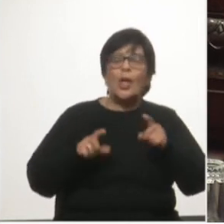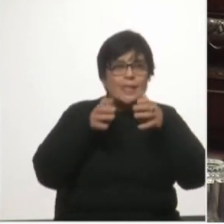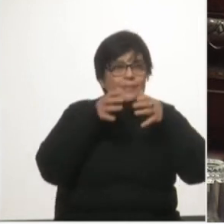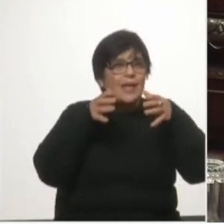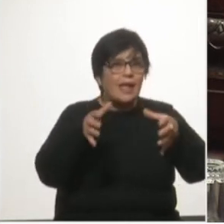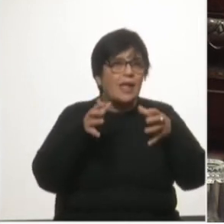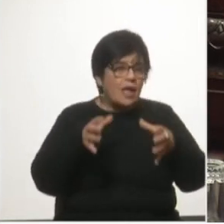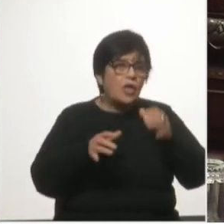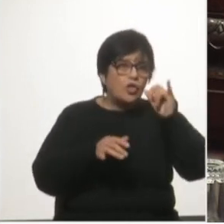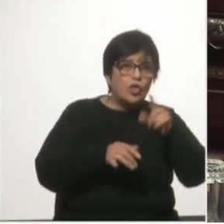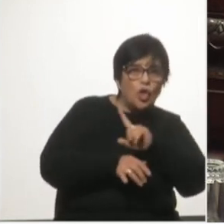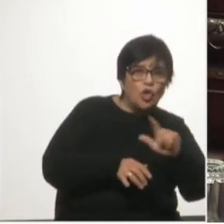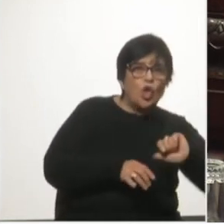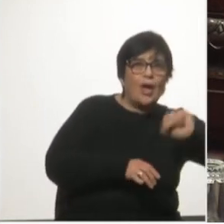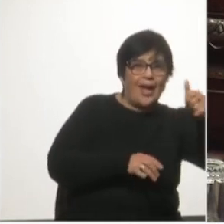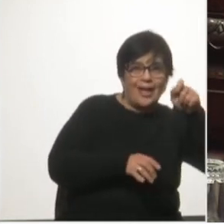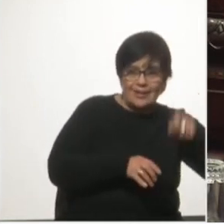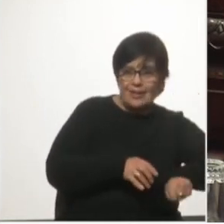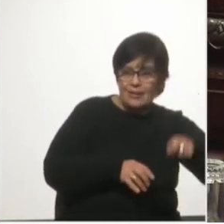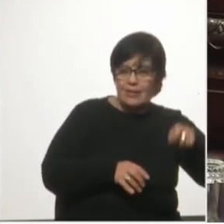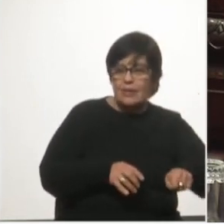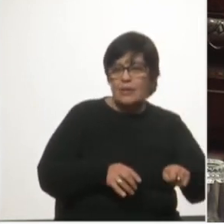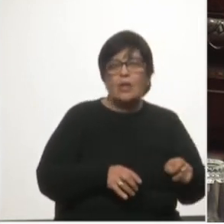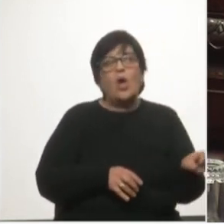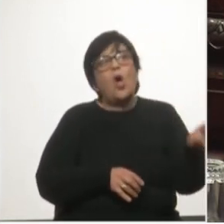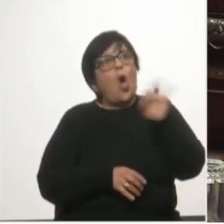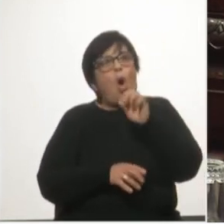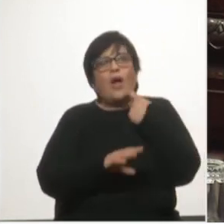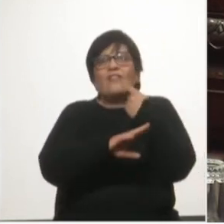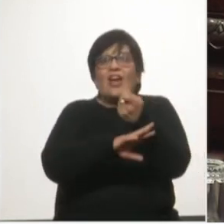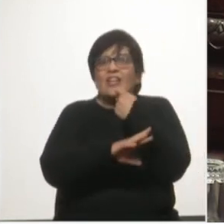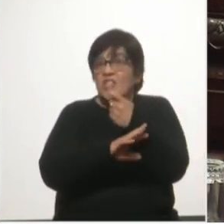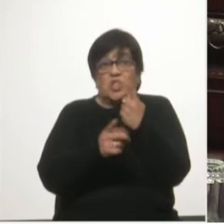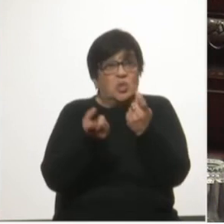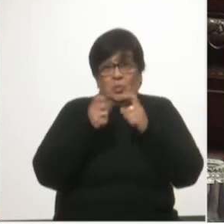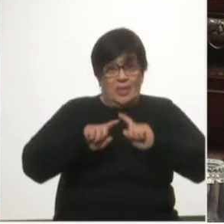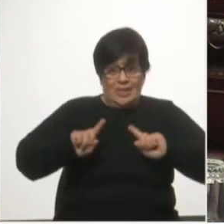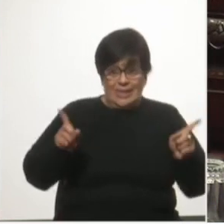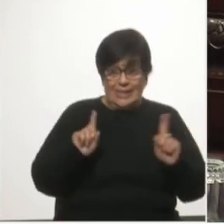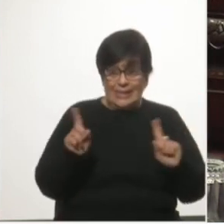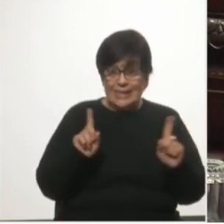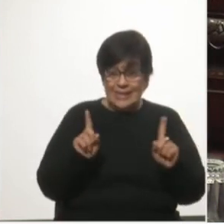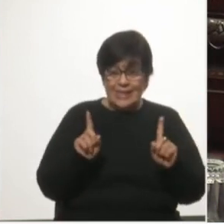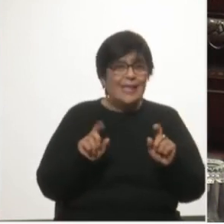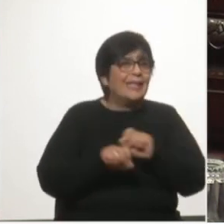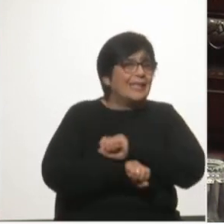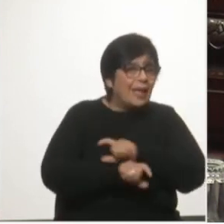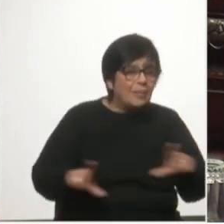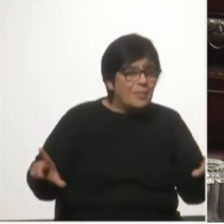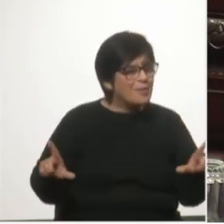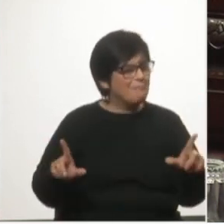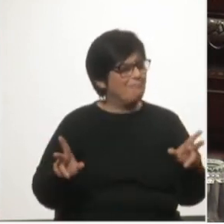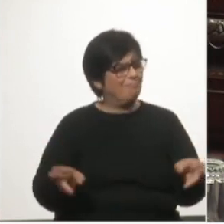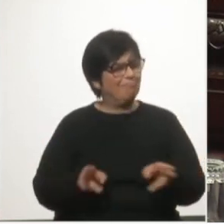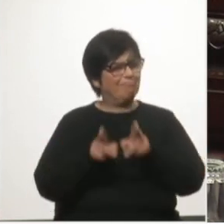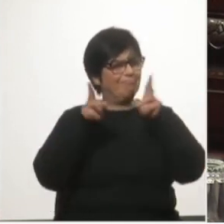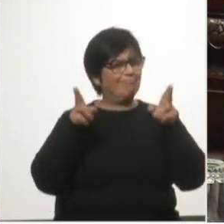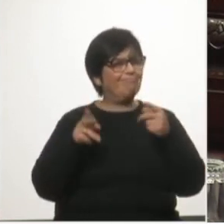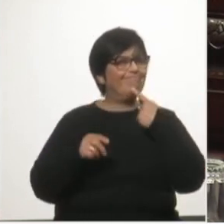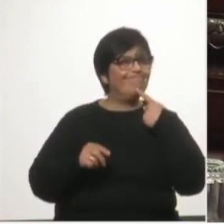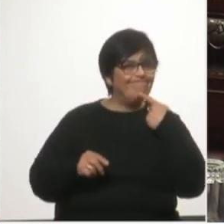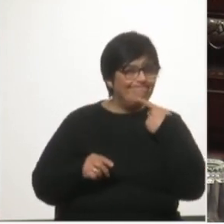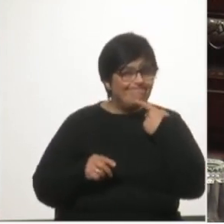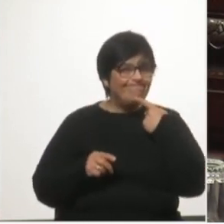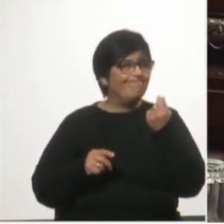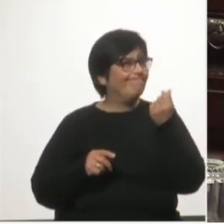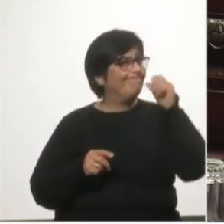juicio ganable ni las inversiones innecesarias ni la vidriosa e incierta baja